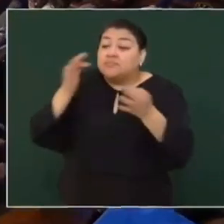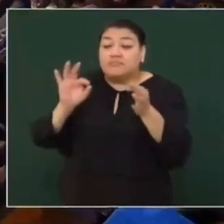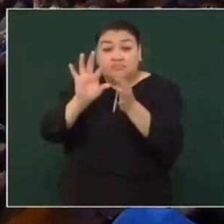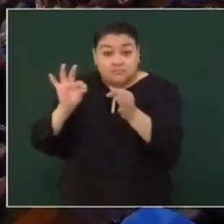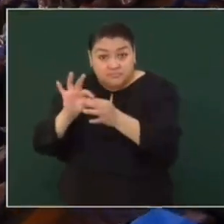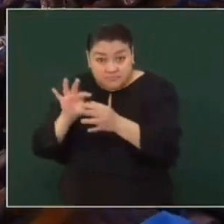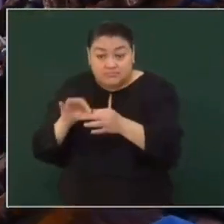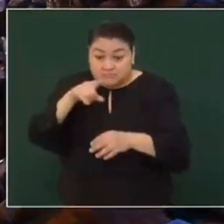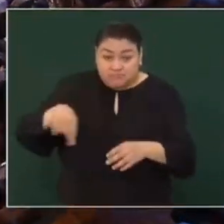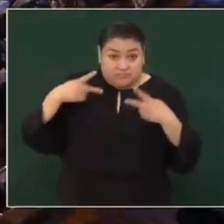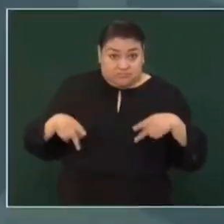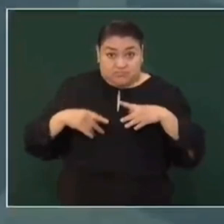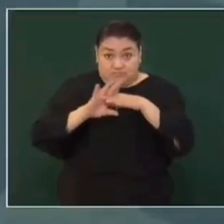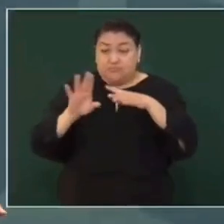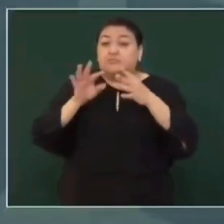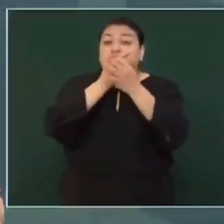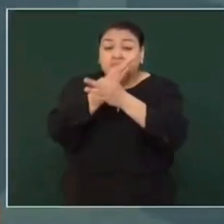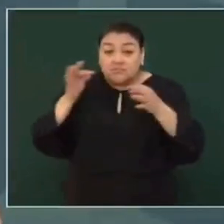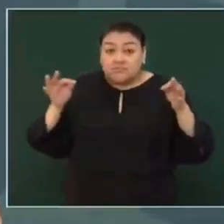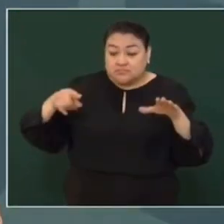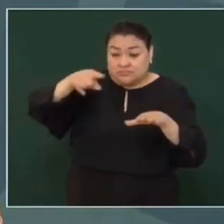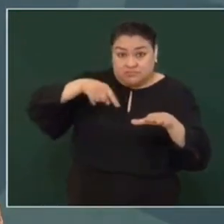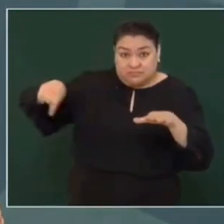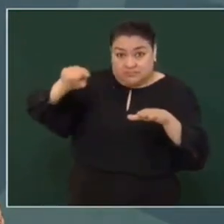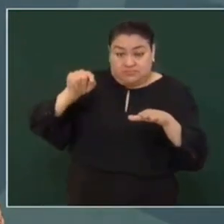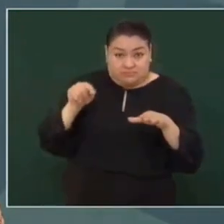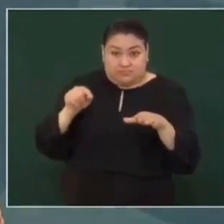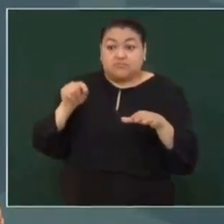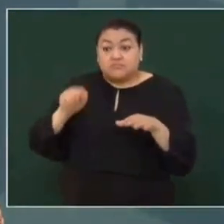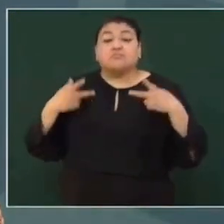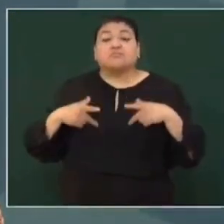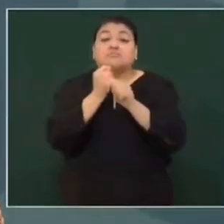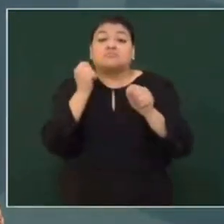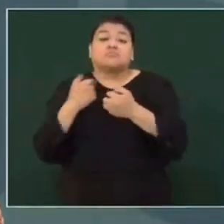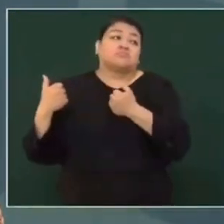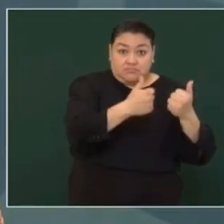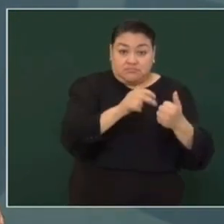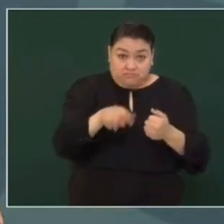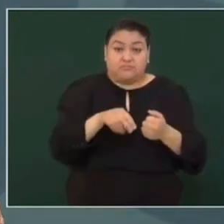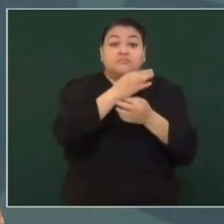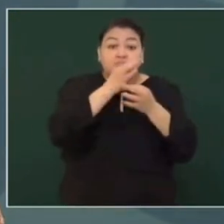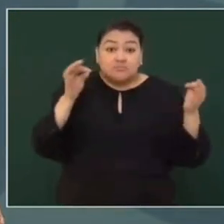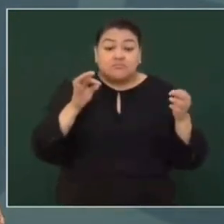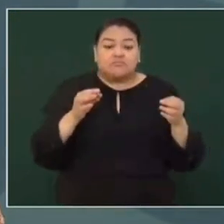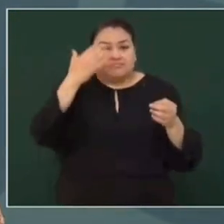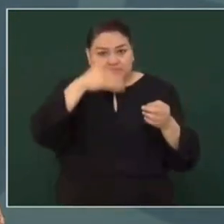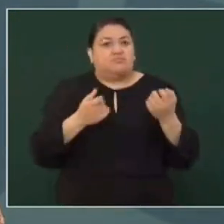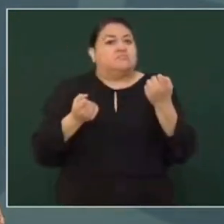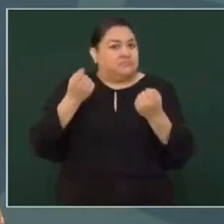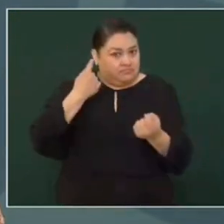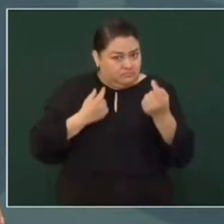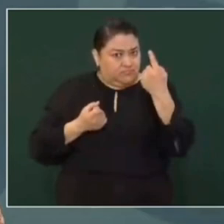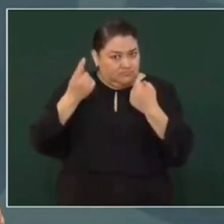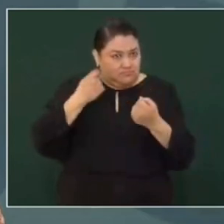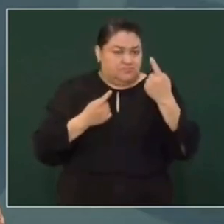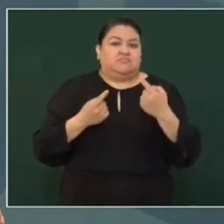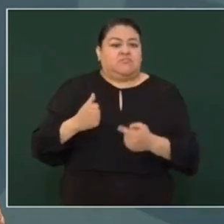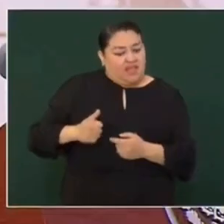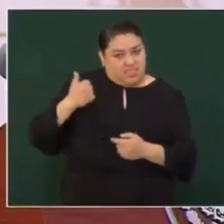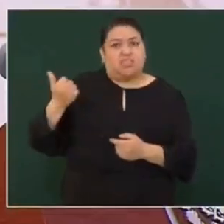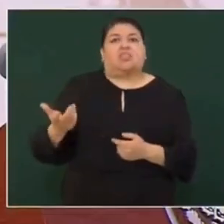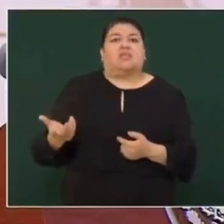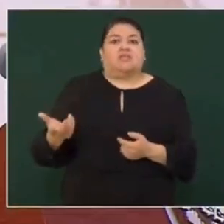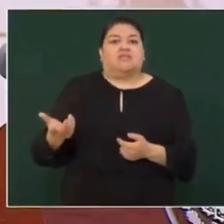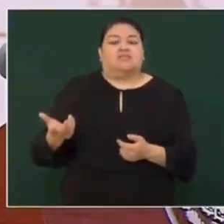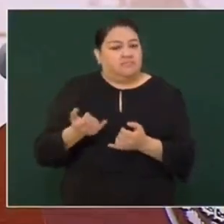también a la gente, a los transportistas, porque hay quienes sacan raja también,